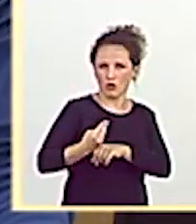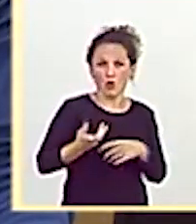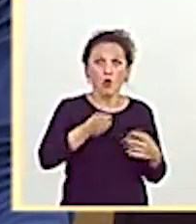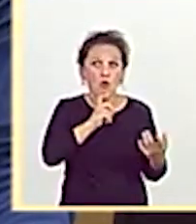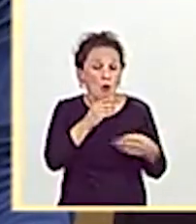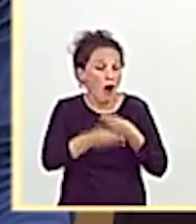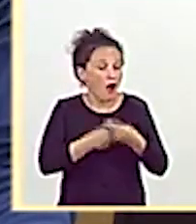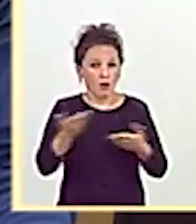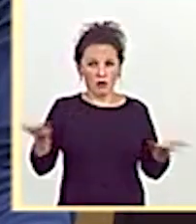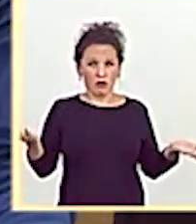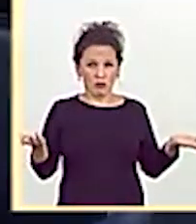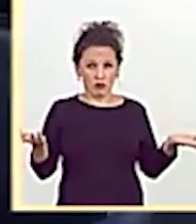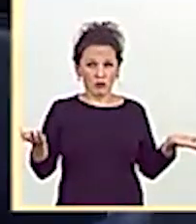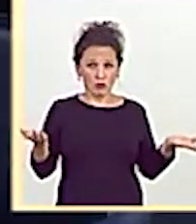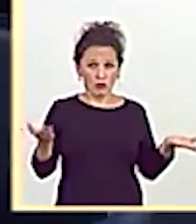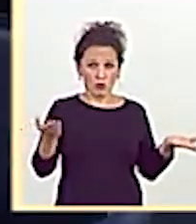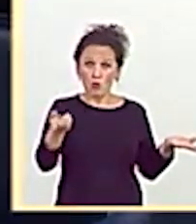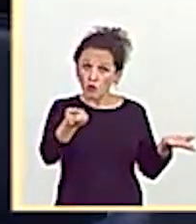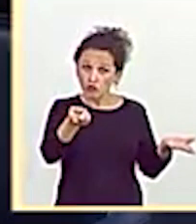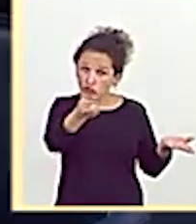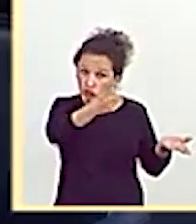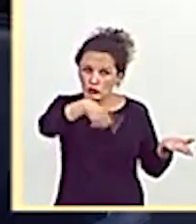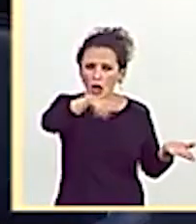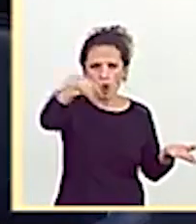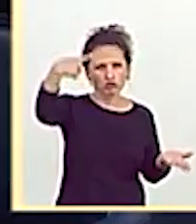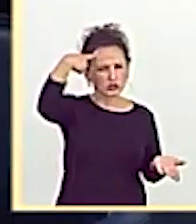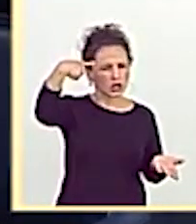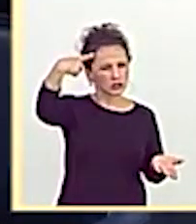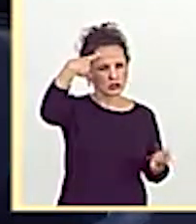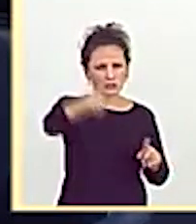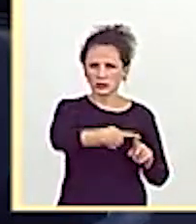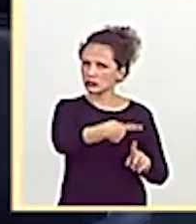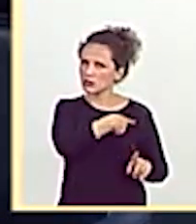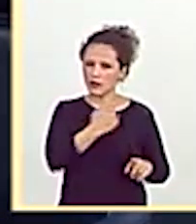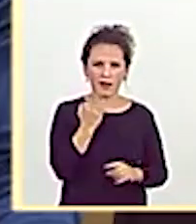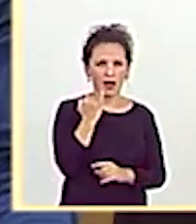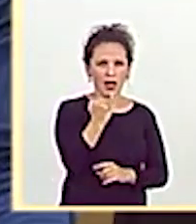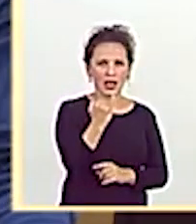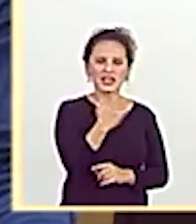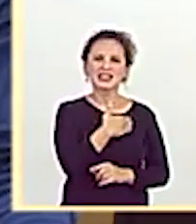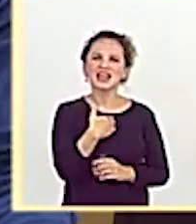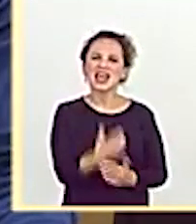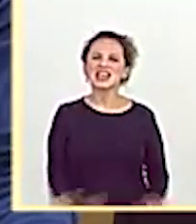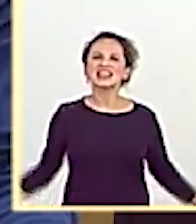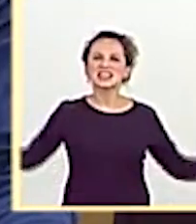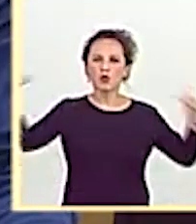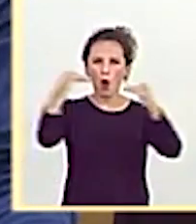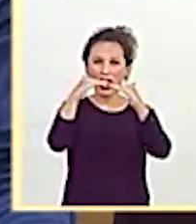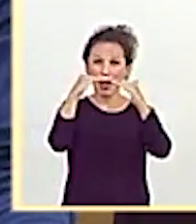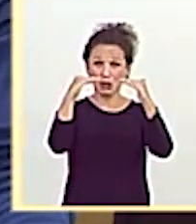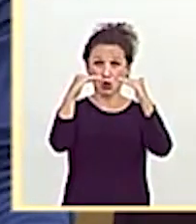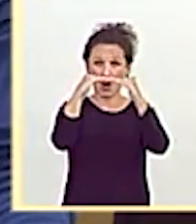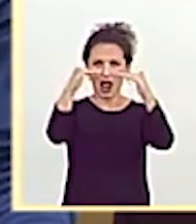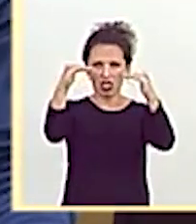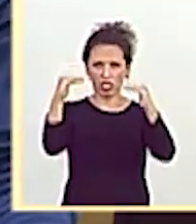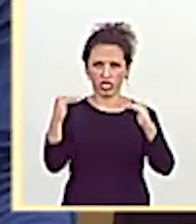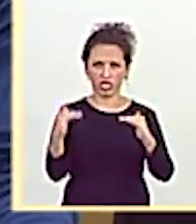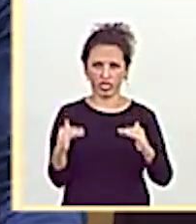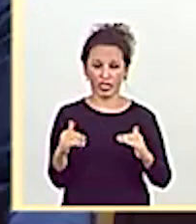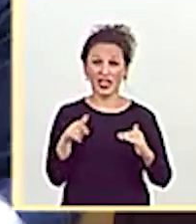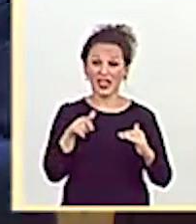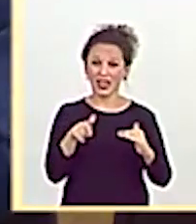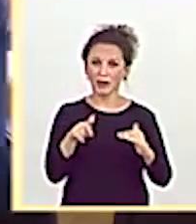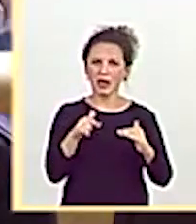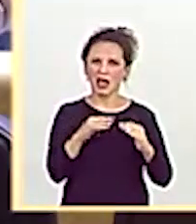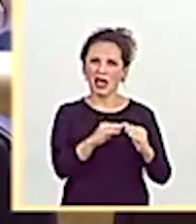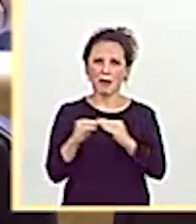señora CELA, tienen una absoluta obsesión y es igualar, perigualar en la base, en la mediocridad, y eso es marxismo,